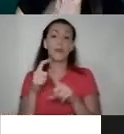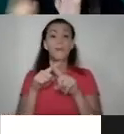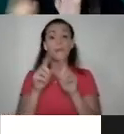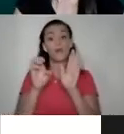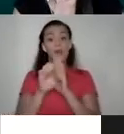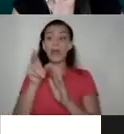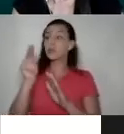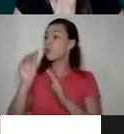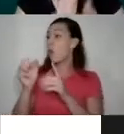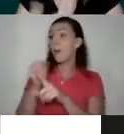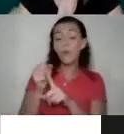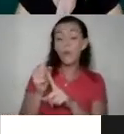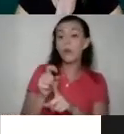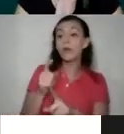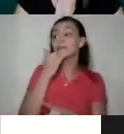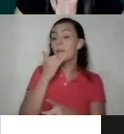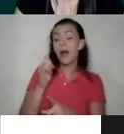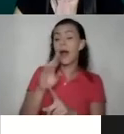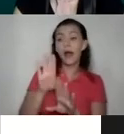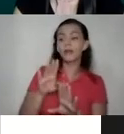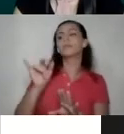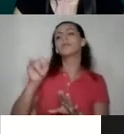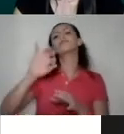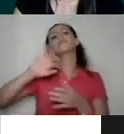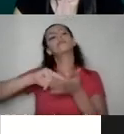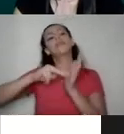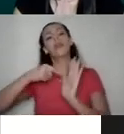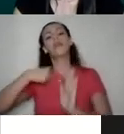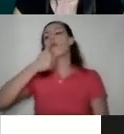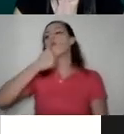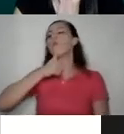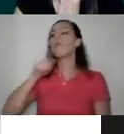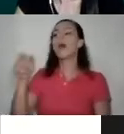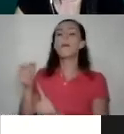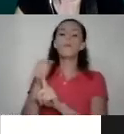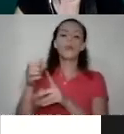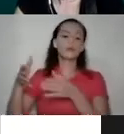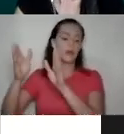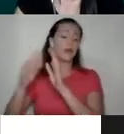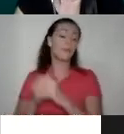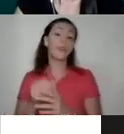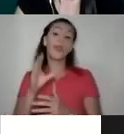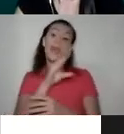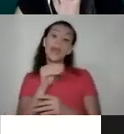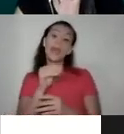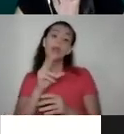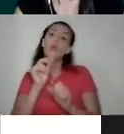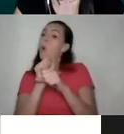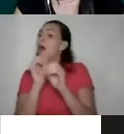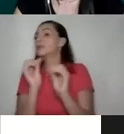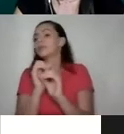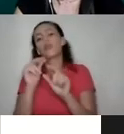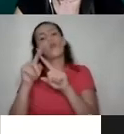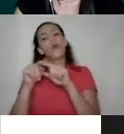es, y no está tan mal que pase, es una forma de tolerar que esta forma de violencia ocurra. Y la impunidad, que muchas veces, pues, no depende de